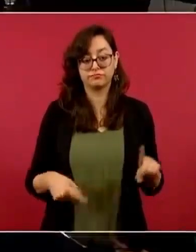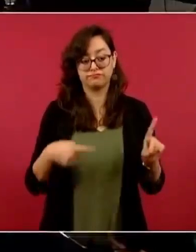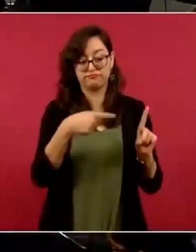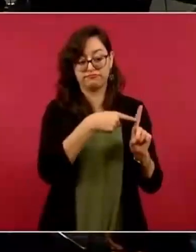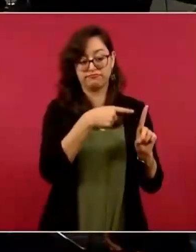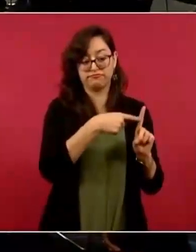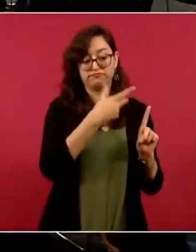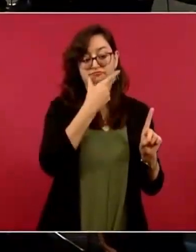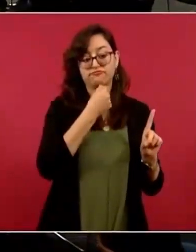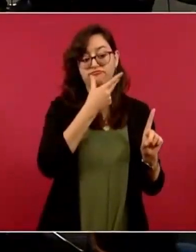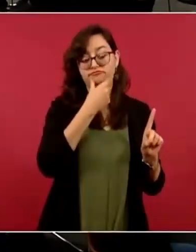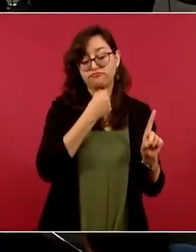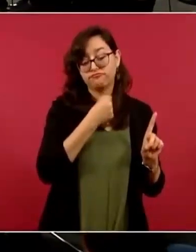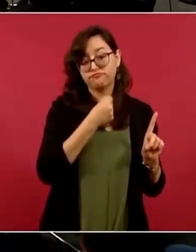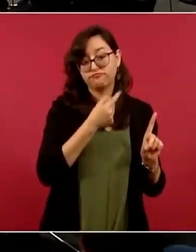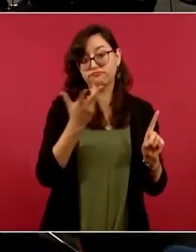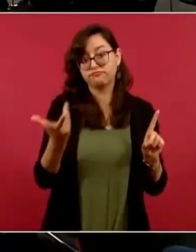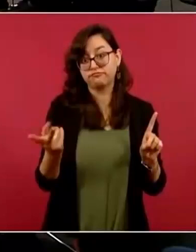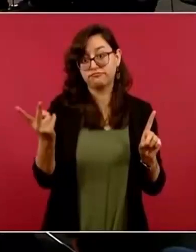AFI.